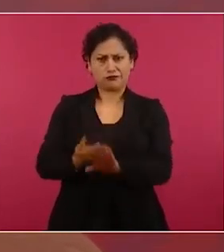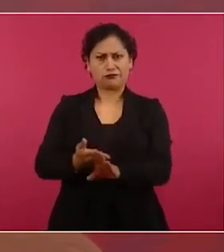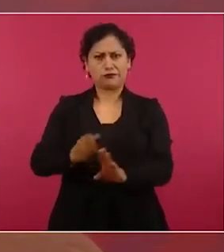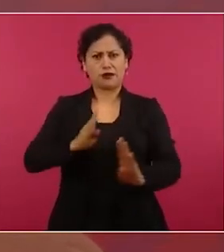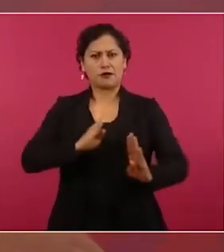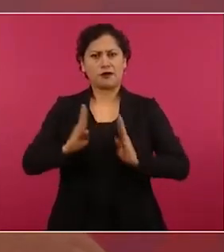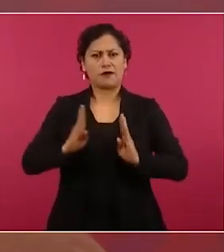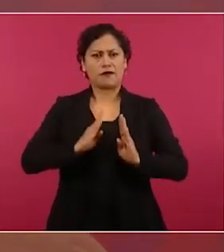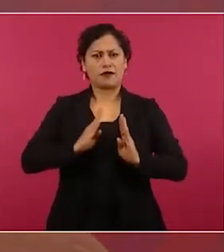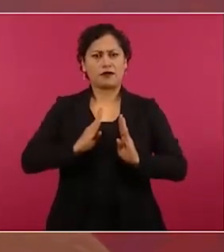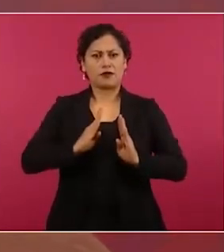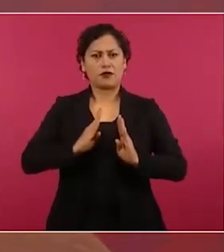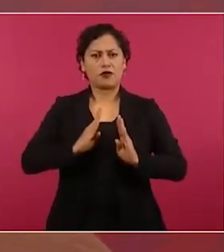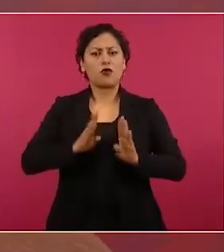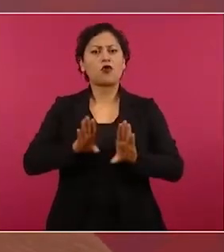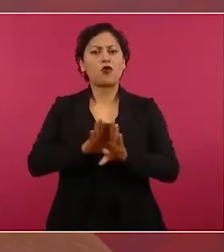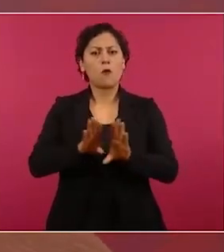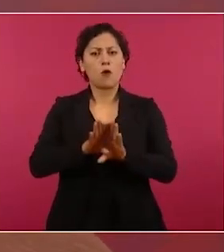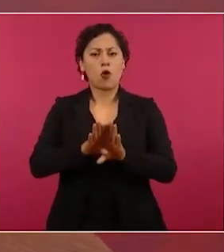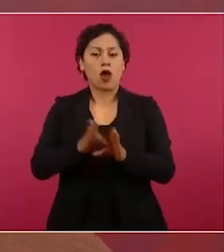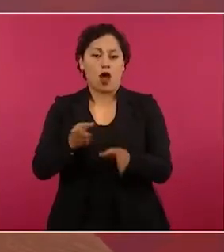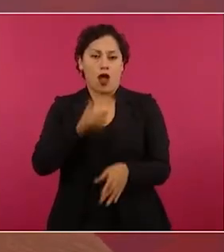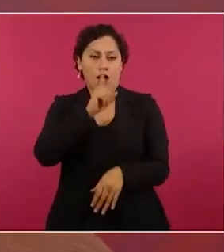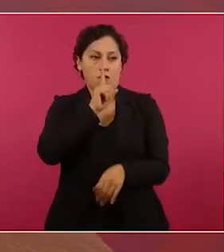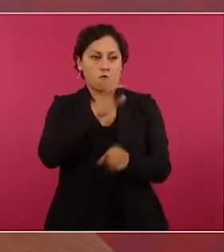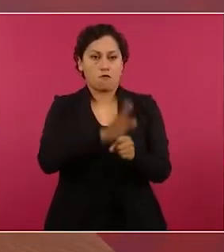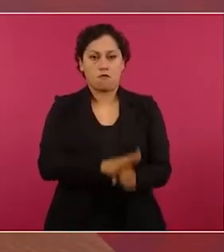encubren ilícitos,